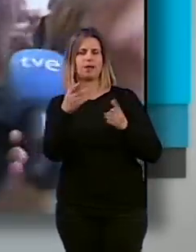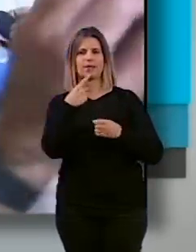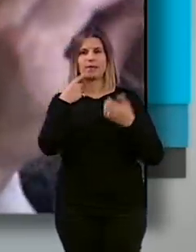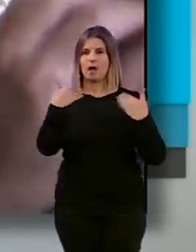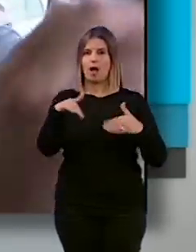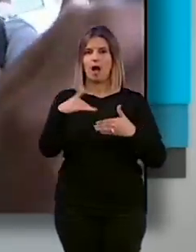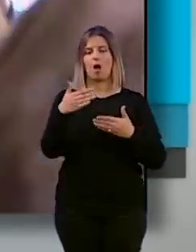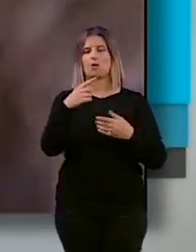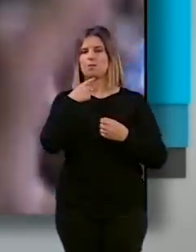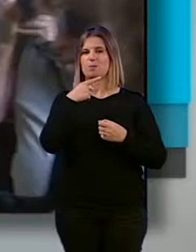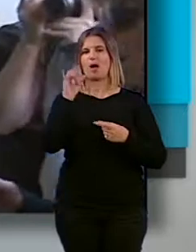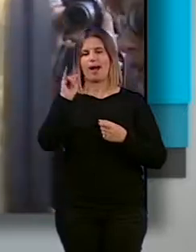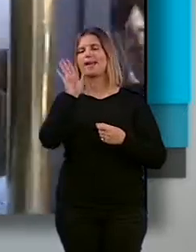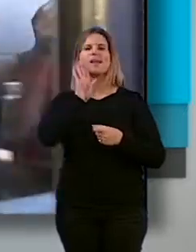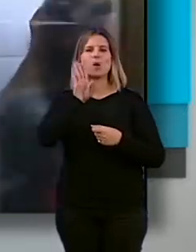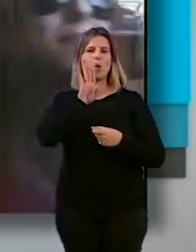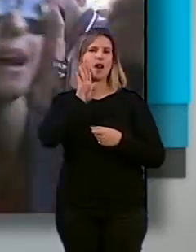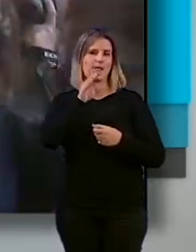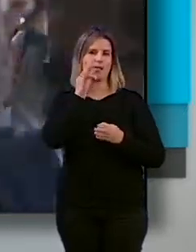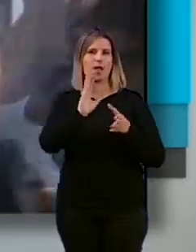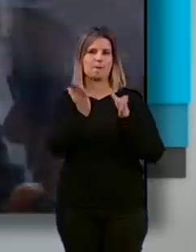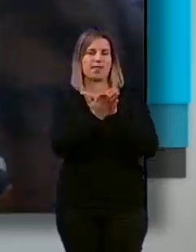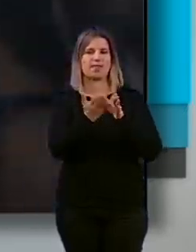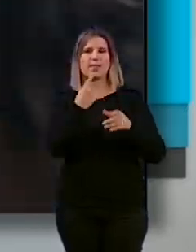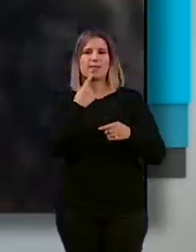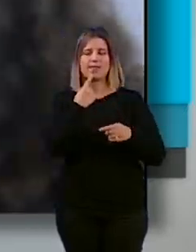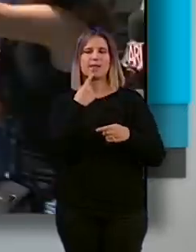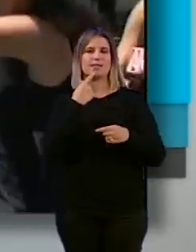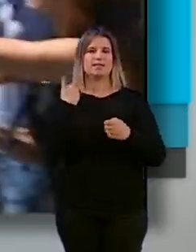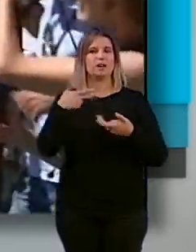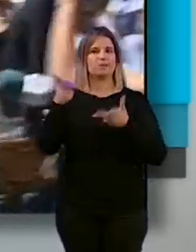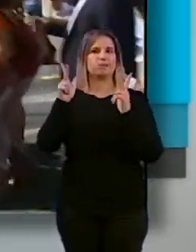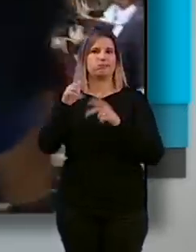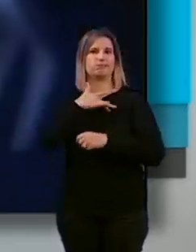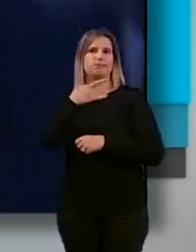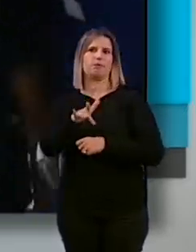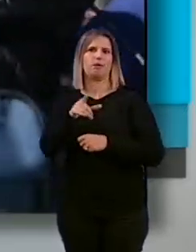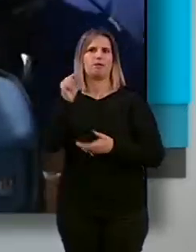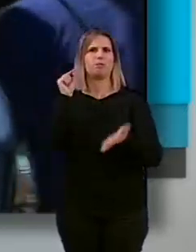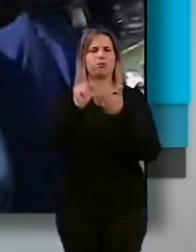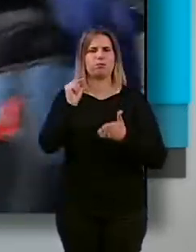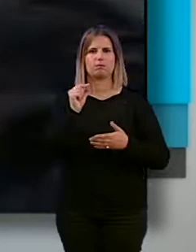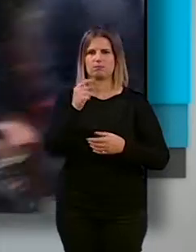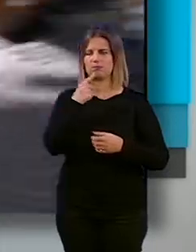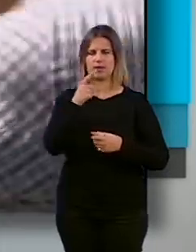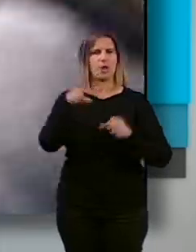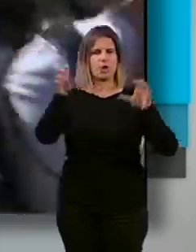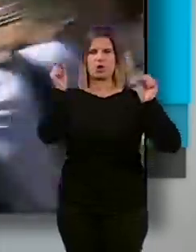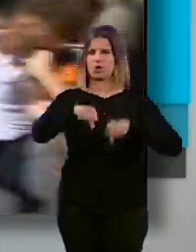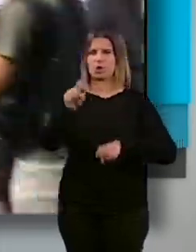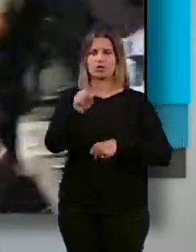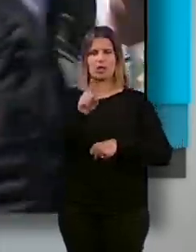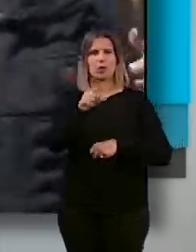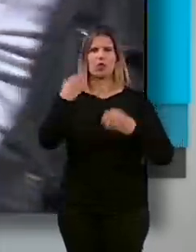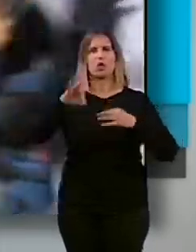pesar de las irregularidades manifiestas del expediente y toda vez que se concedió de forma express muy por debajo afirma de la media de